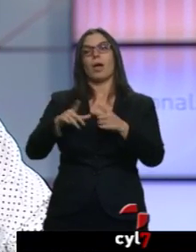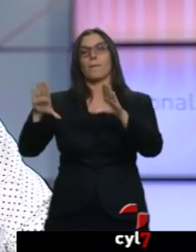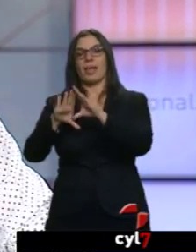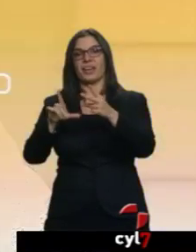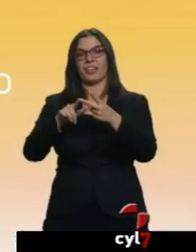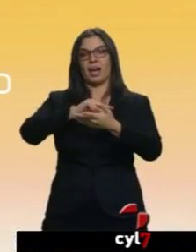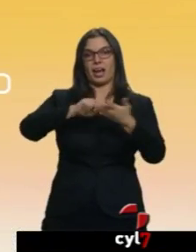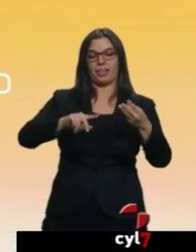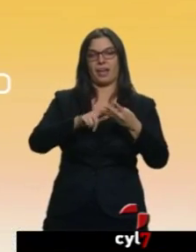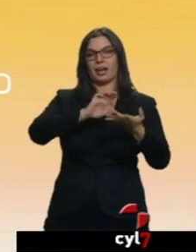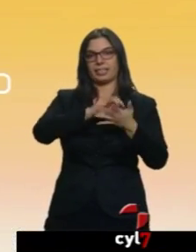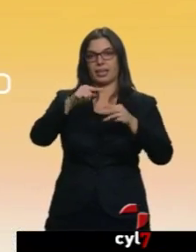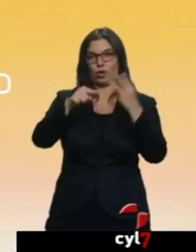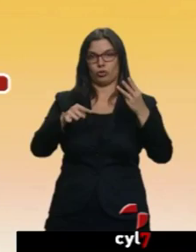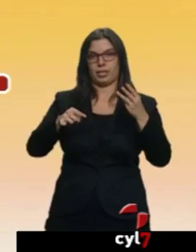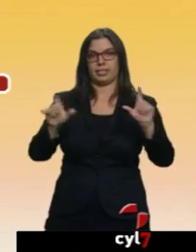Galicia y Castilla y León.